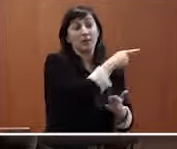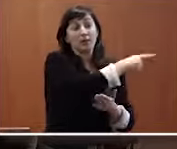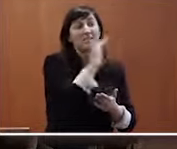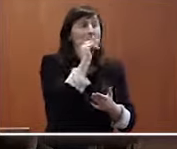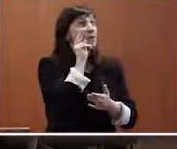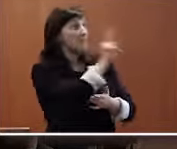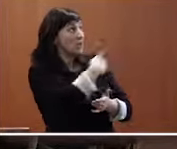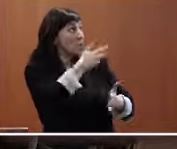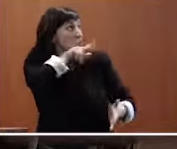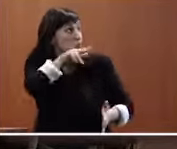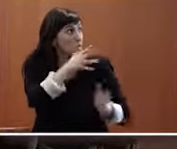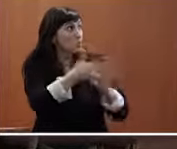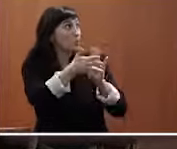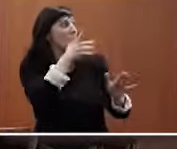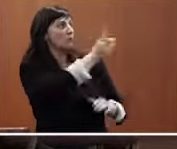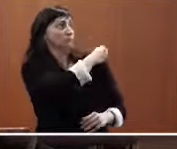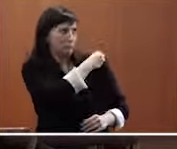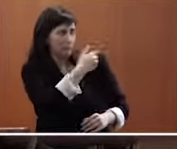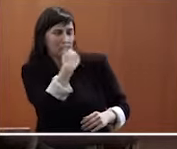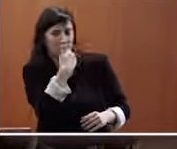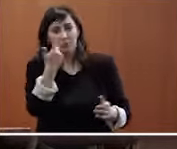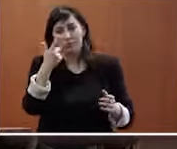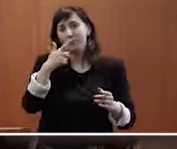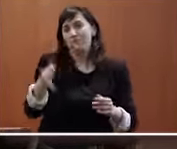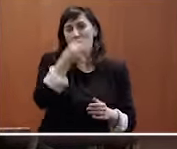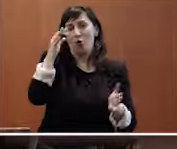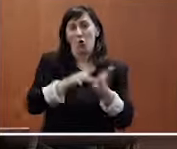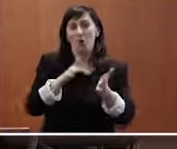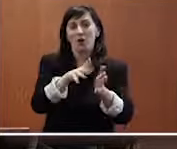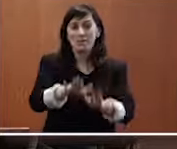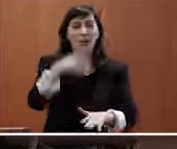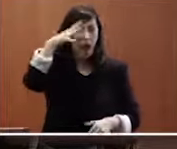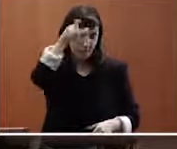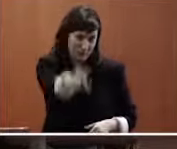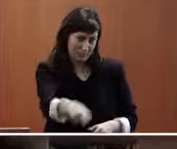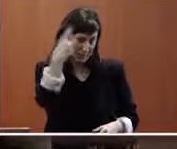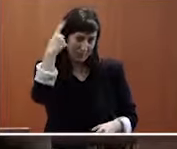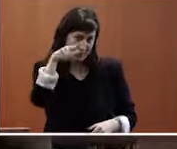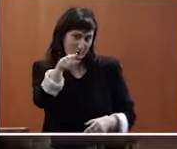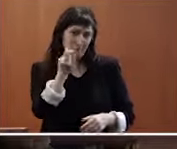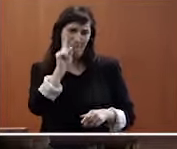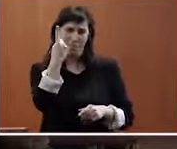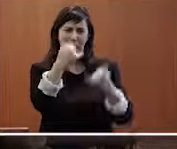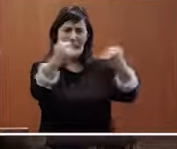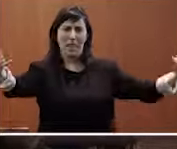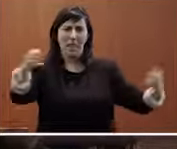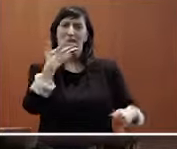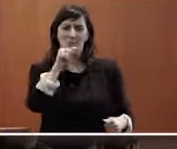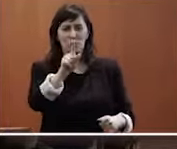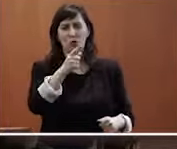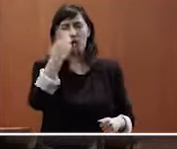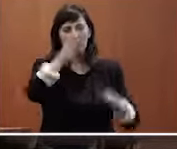me paráis porque eso me puede pasar y creo que por ahí está Iker en primera línea pues Iker si no